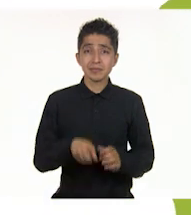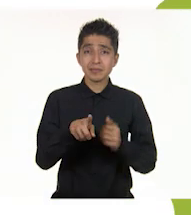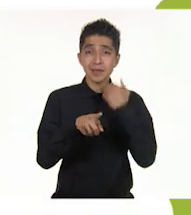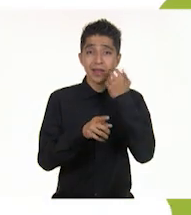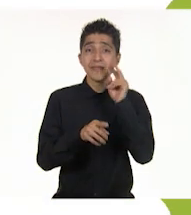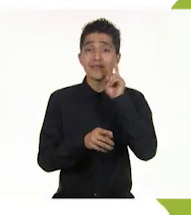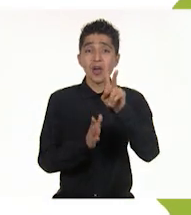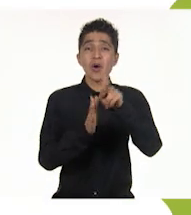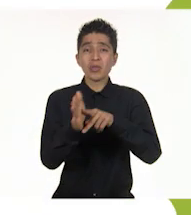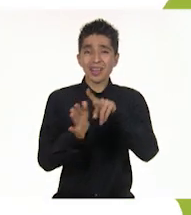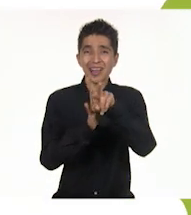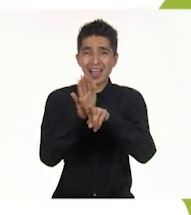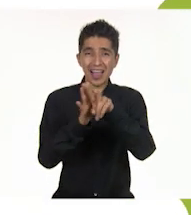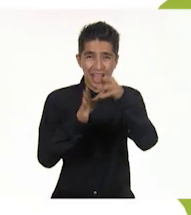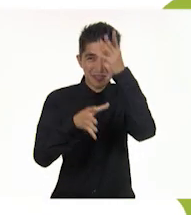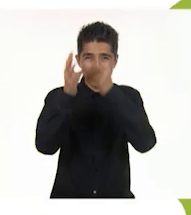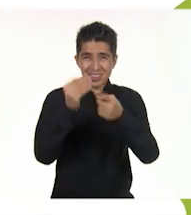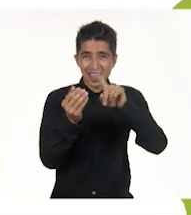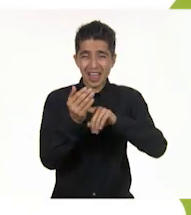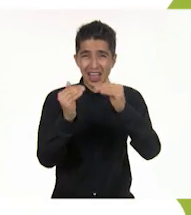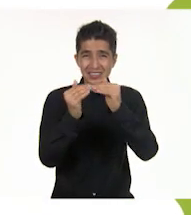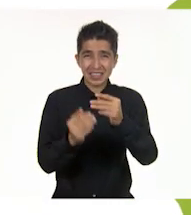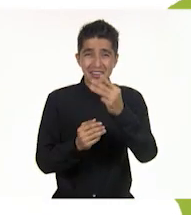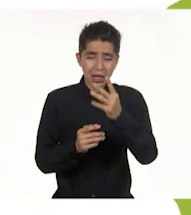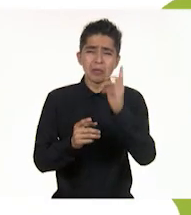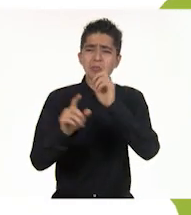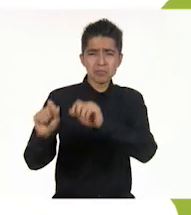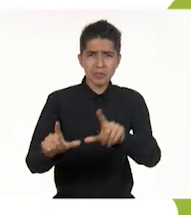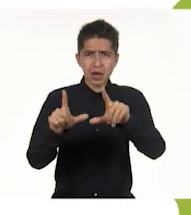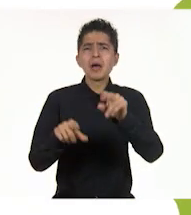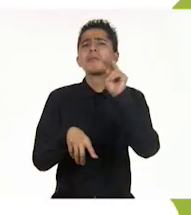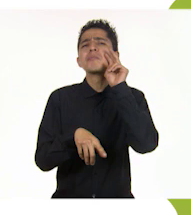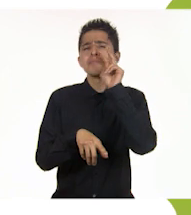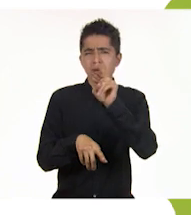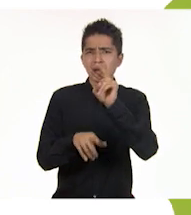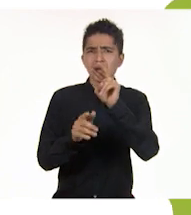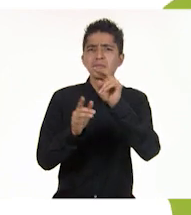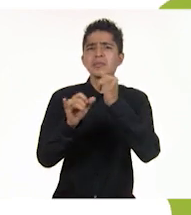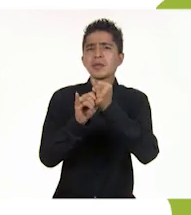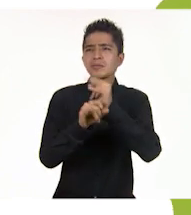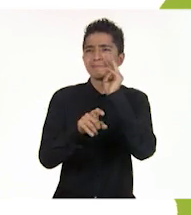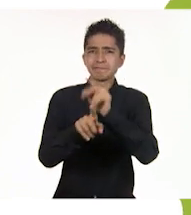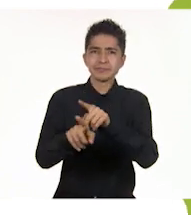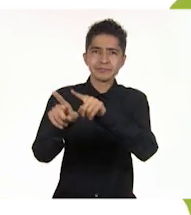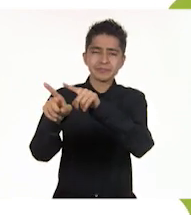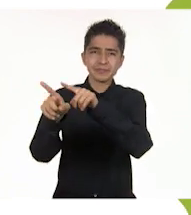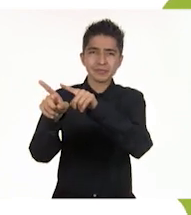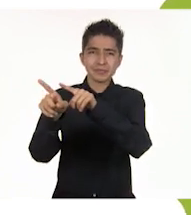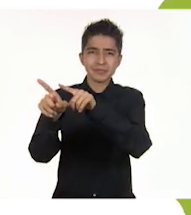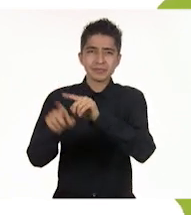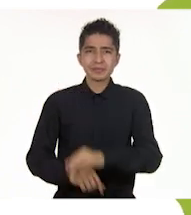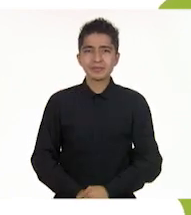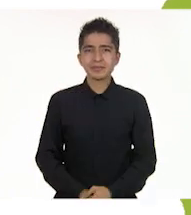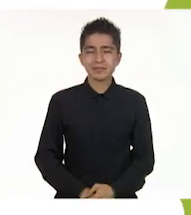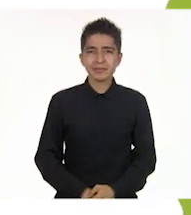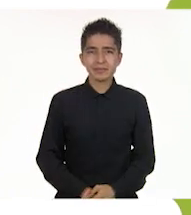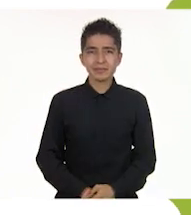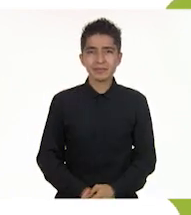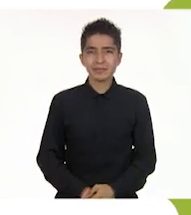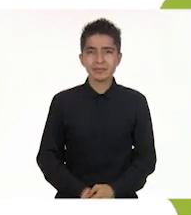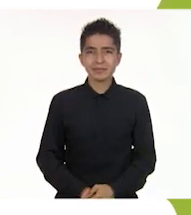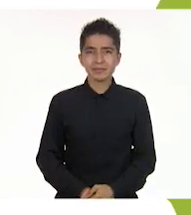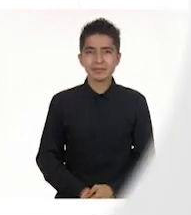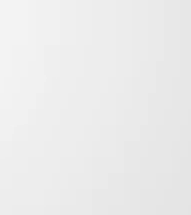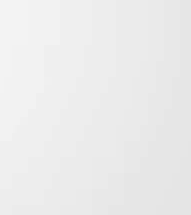quieres volver a ver los programas de Aprende en Casa, los puedes encontrar en la siguiente liga aprendeencasa.cep.gov